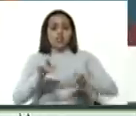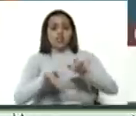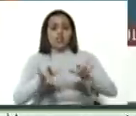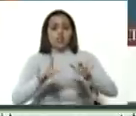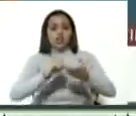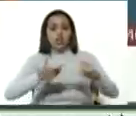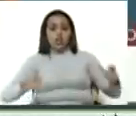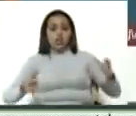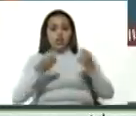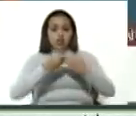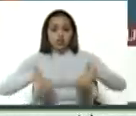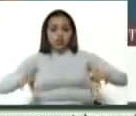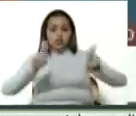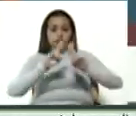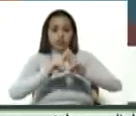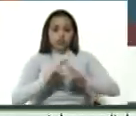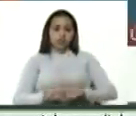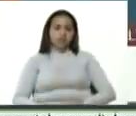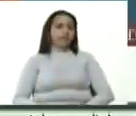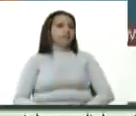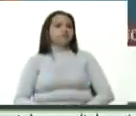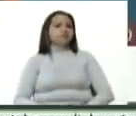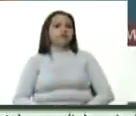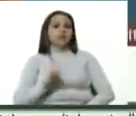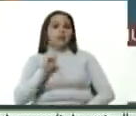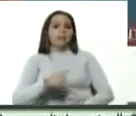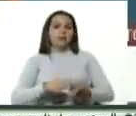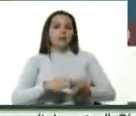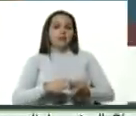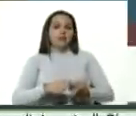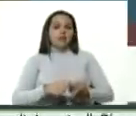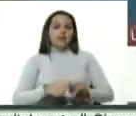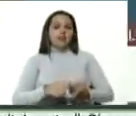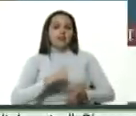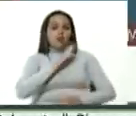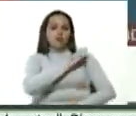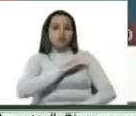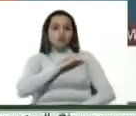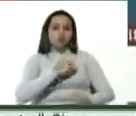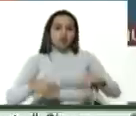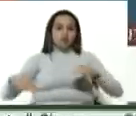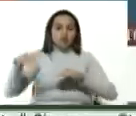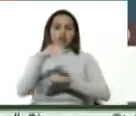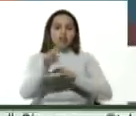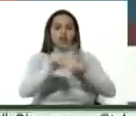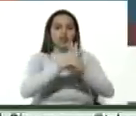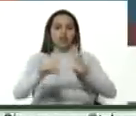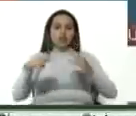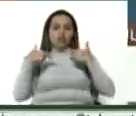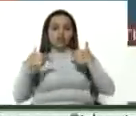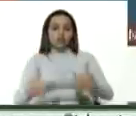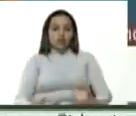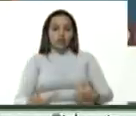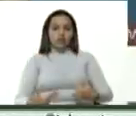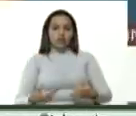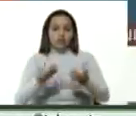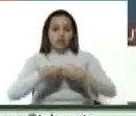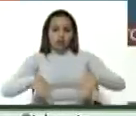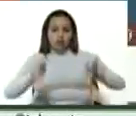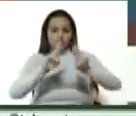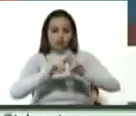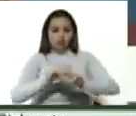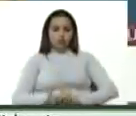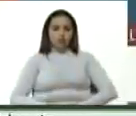Naciones Unidas, de la Alta Comisionada para los Derechos Humanos de Naciones Unidas, de los